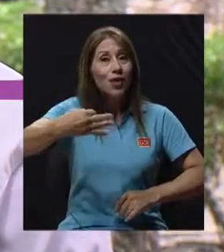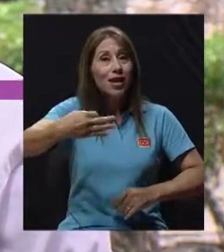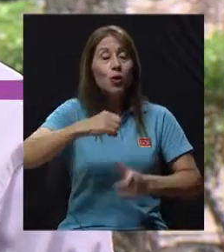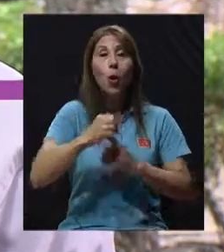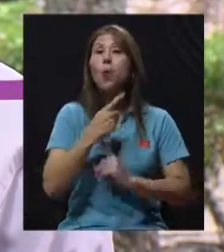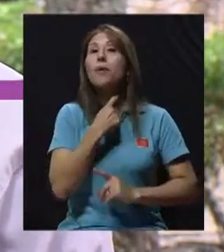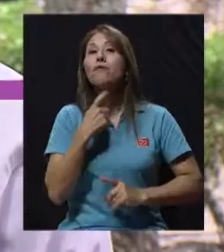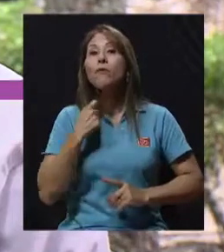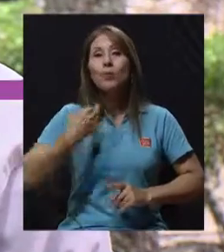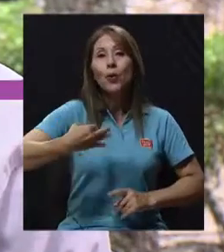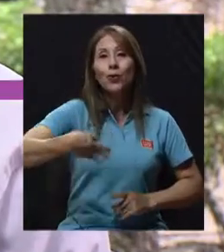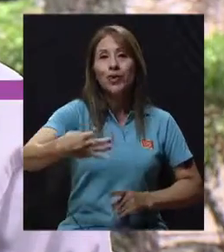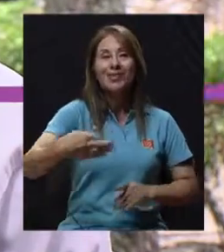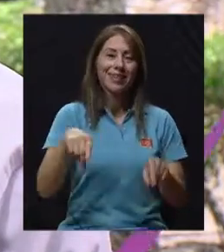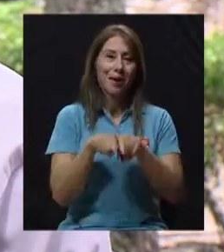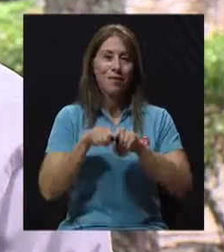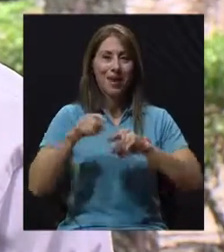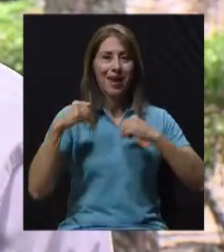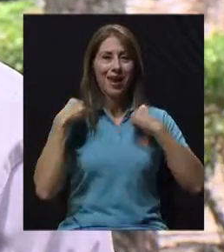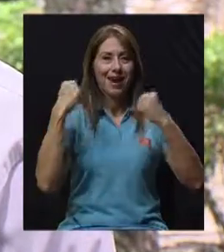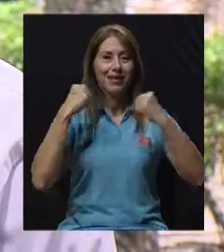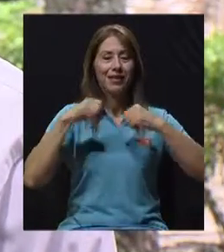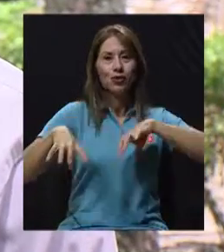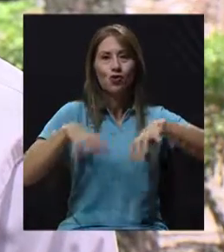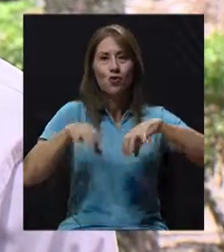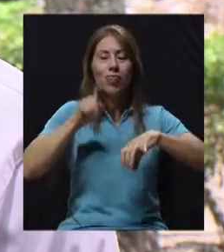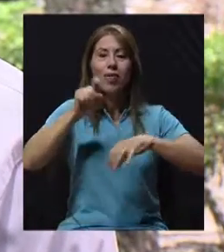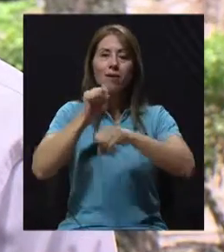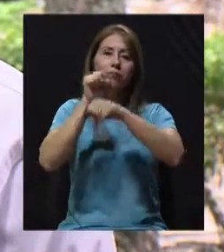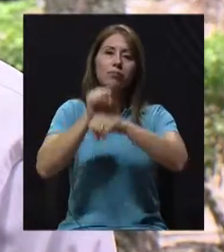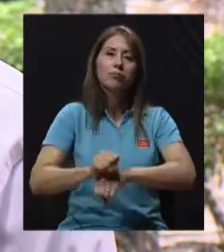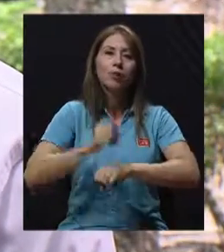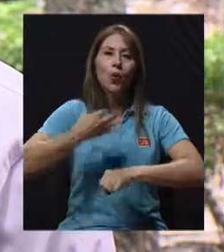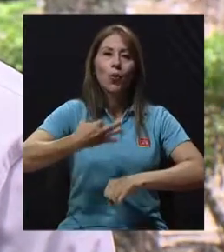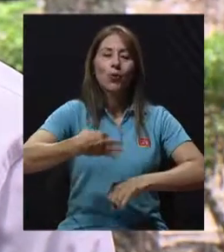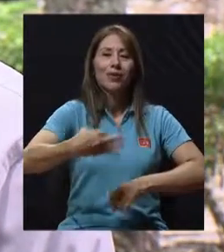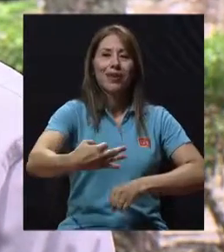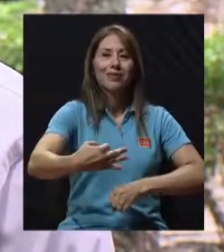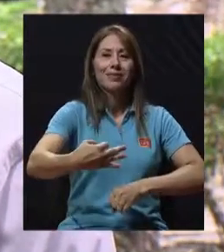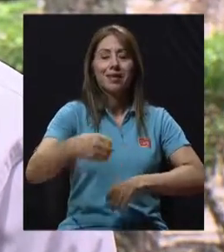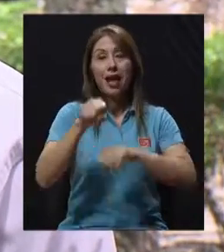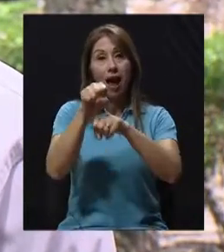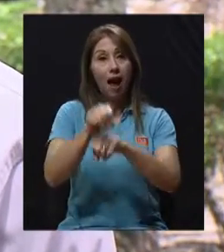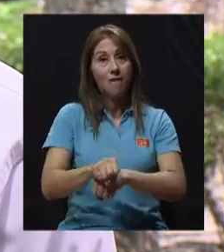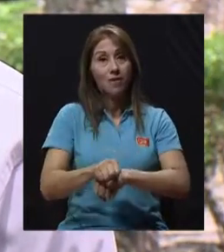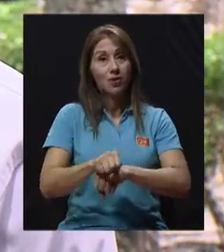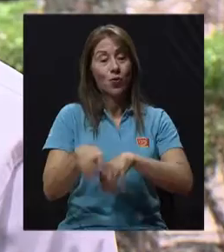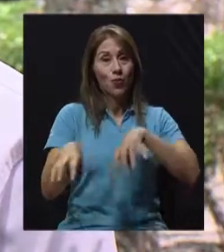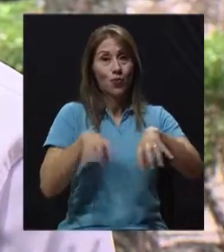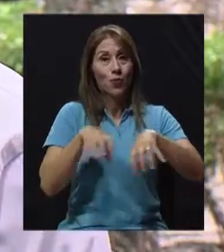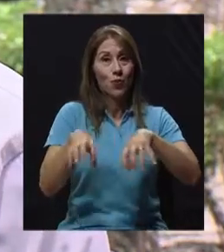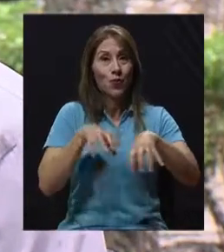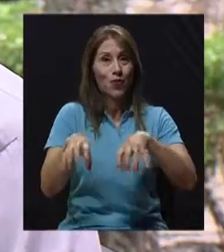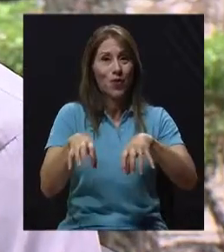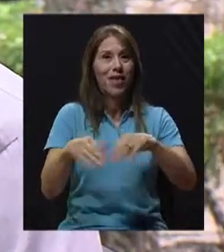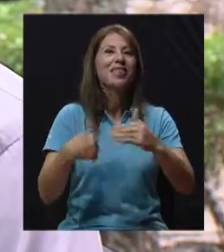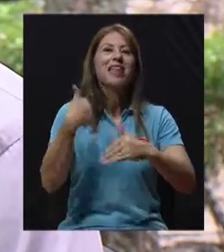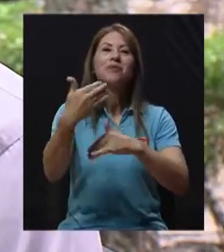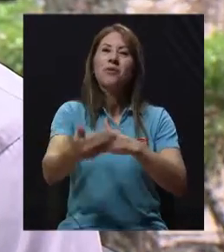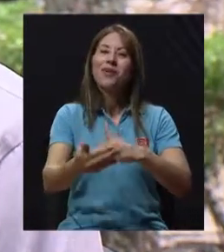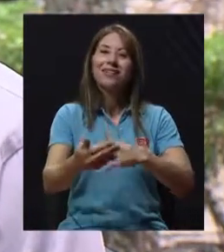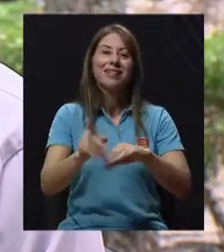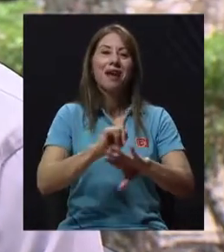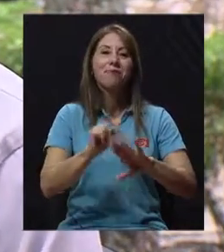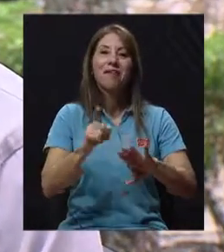el perfume, son cosas que hay hacer todos los días porque si uno tiene ese hábito es difícil ya después que uno